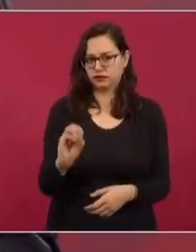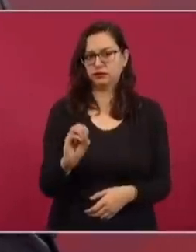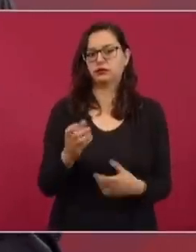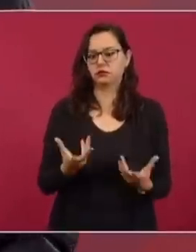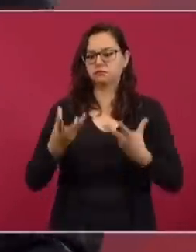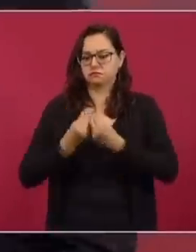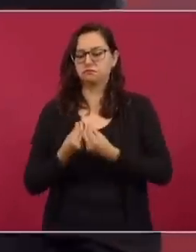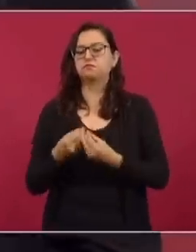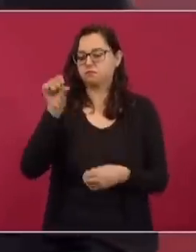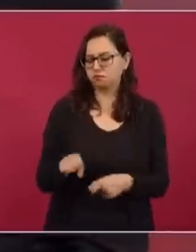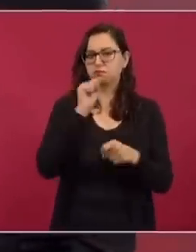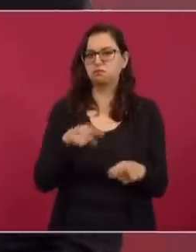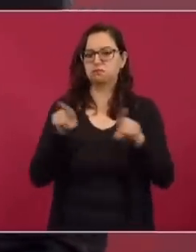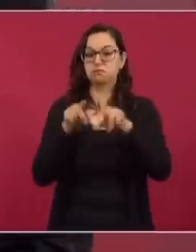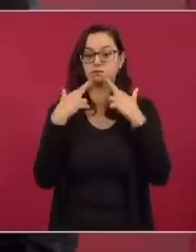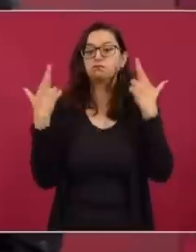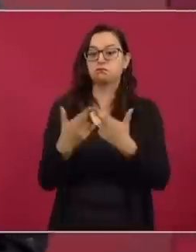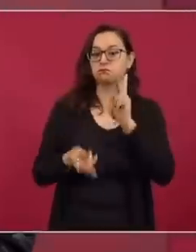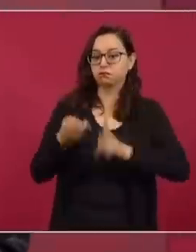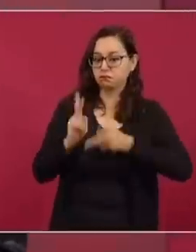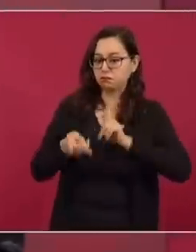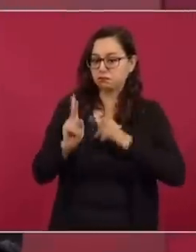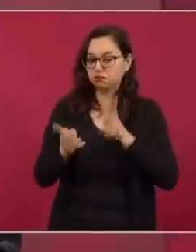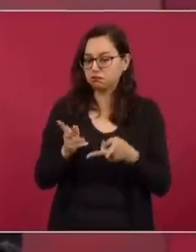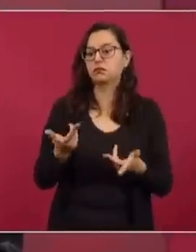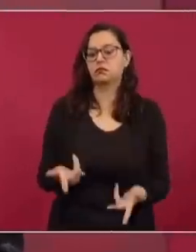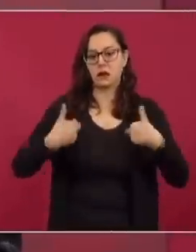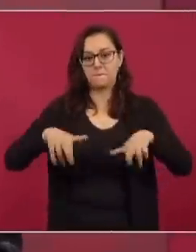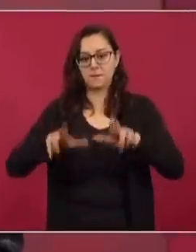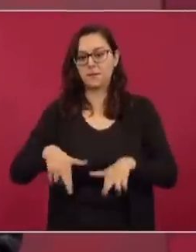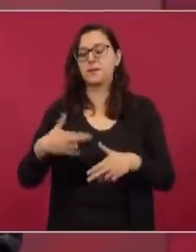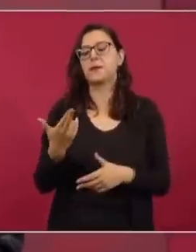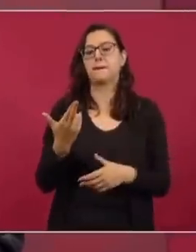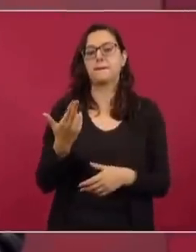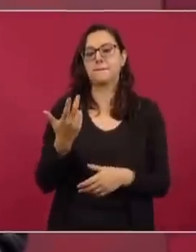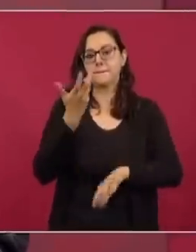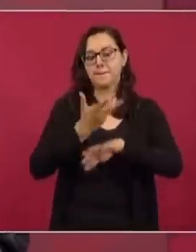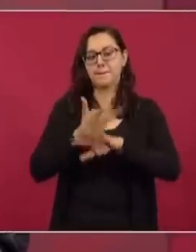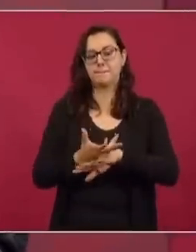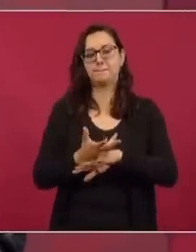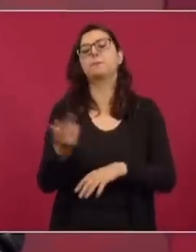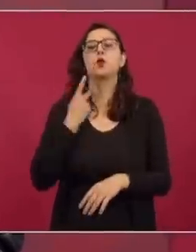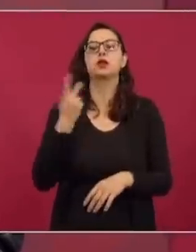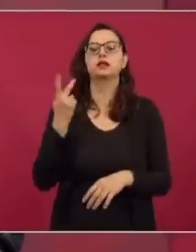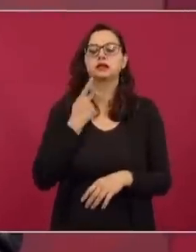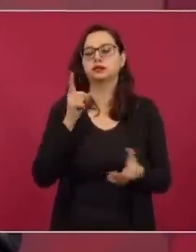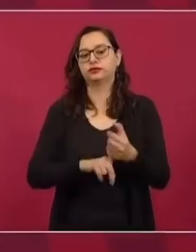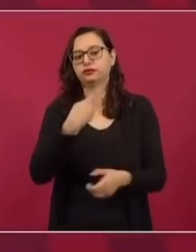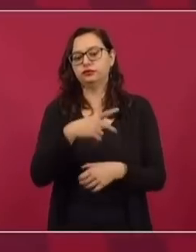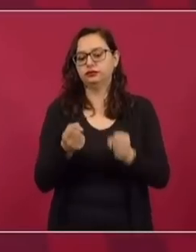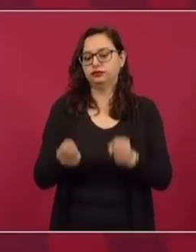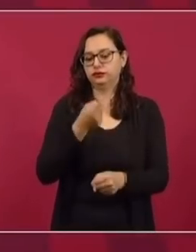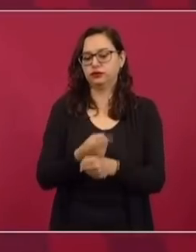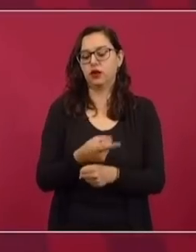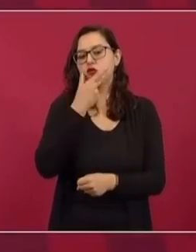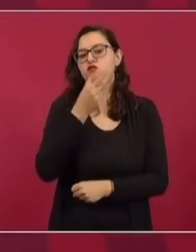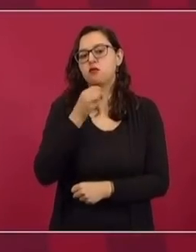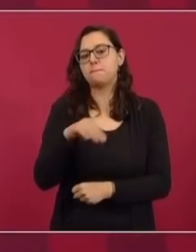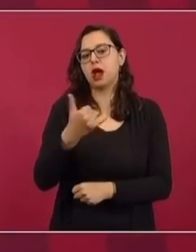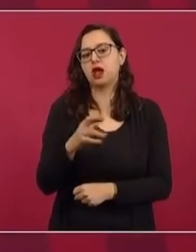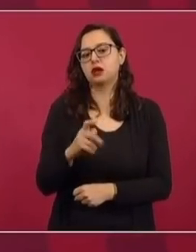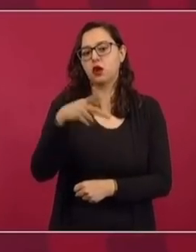Hoy vamos a tener una reunión con un funcionario del gobierno de Estados Unidos, el encargado de la política de seguridad interna en Estados Unidos, Mallorca,